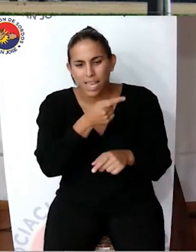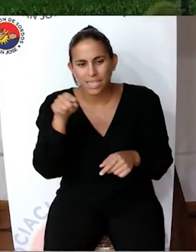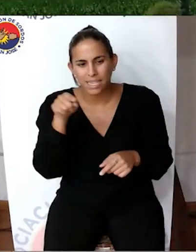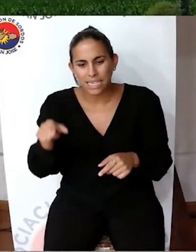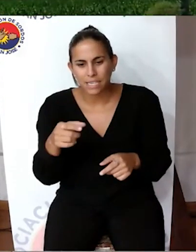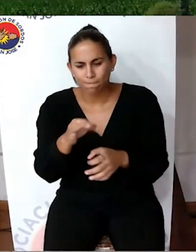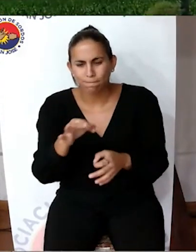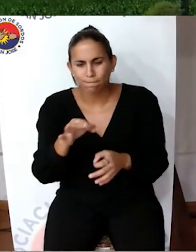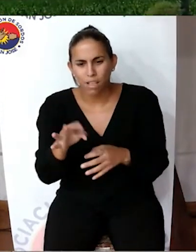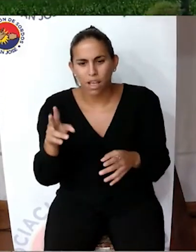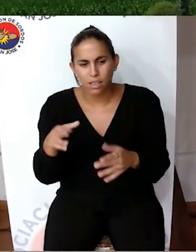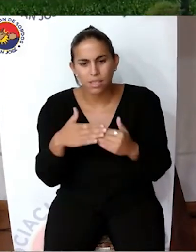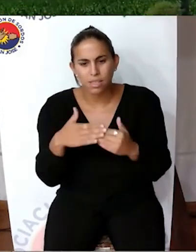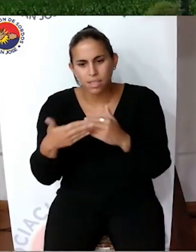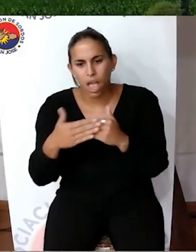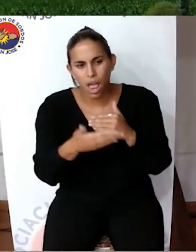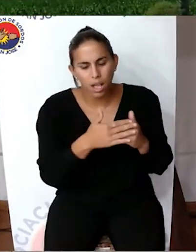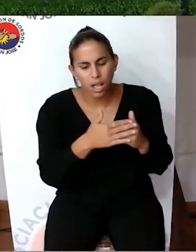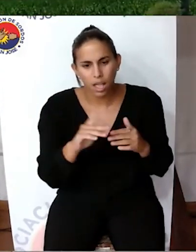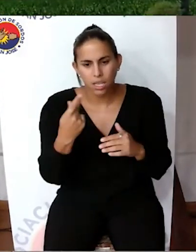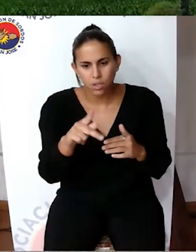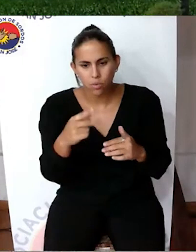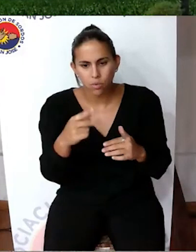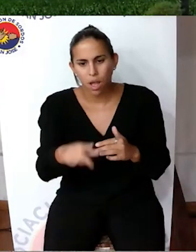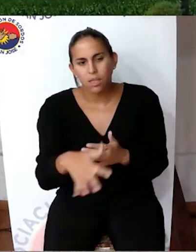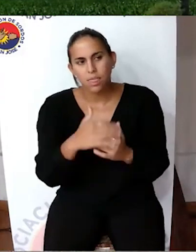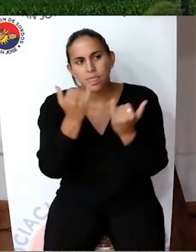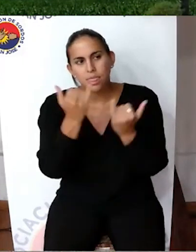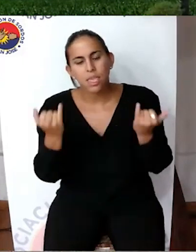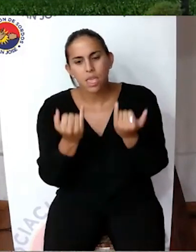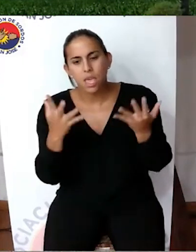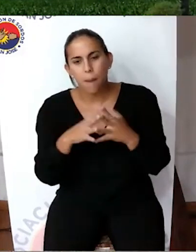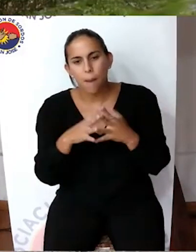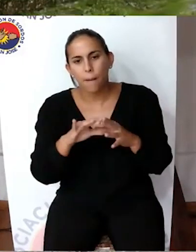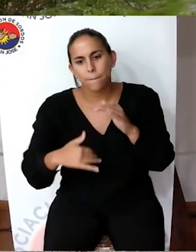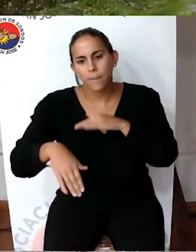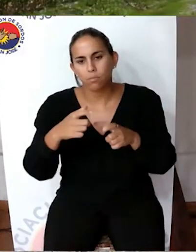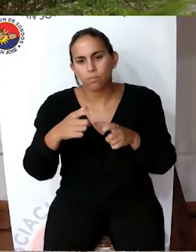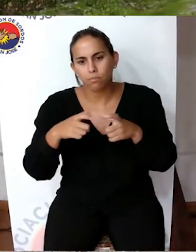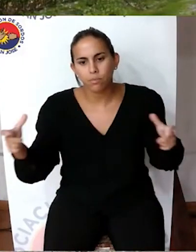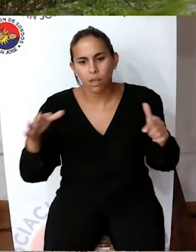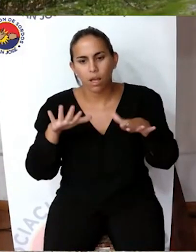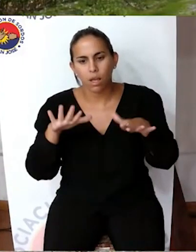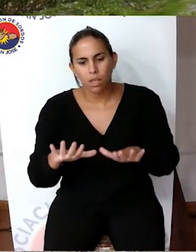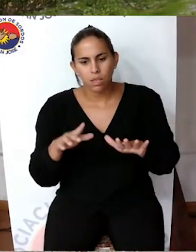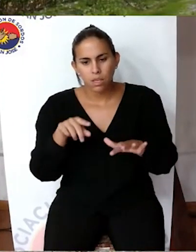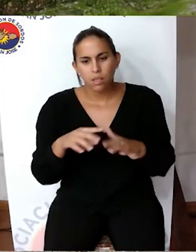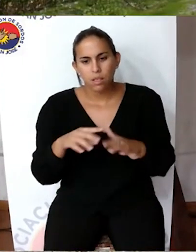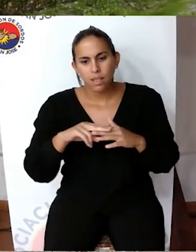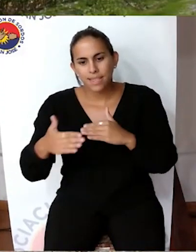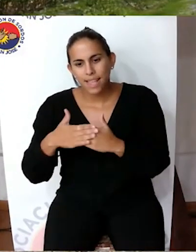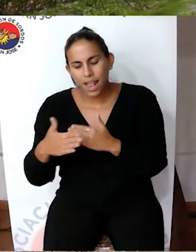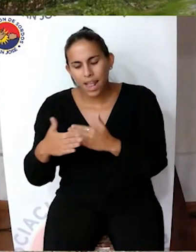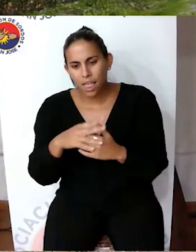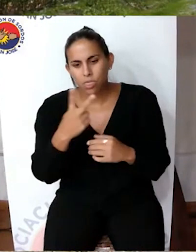cercanía al centro poblado que constituye el baniario, que día a día aumenta su población estable, cercanía a las dos escuelas de la